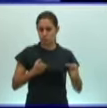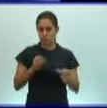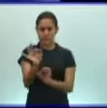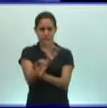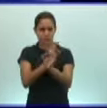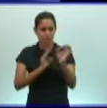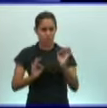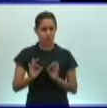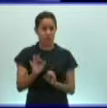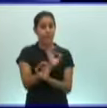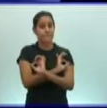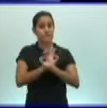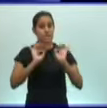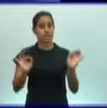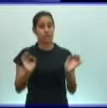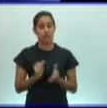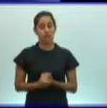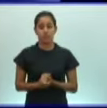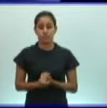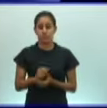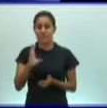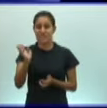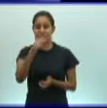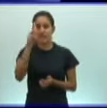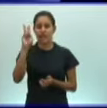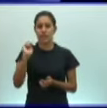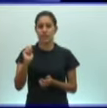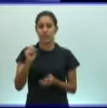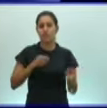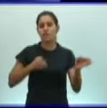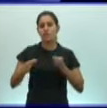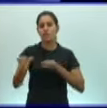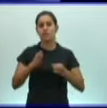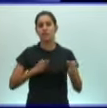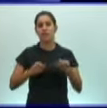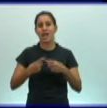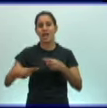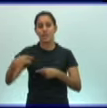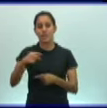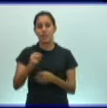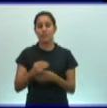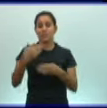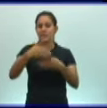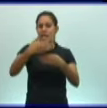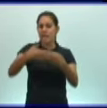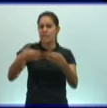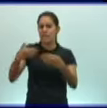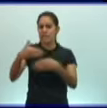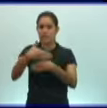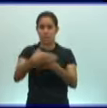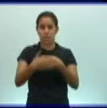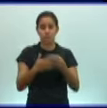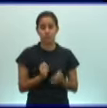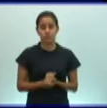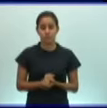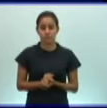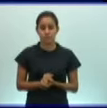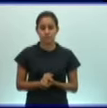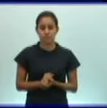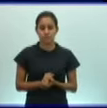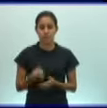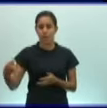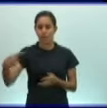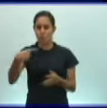y en el caso de los seleniterados, realizan sus funciones a nivel de tejido. A diferencia de los nematermintos y